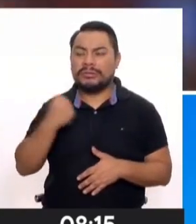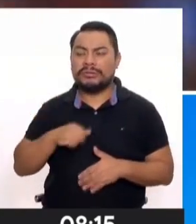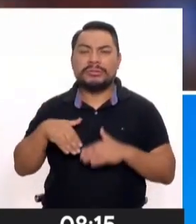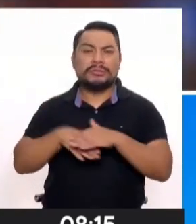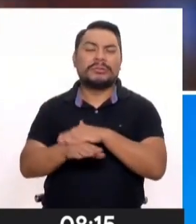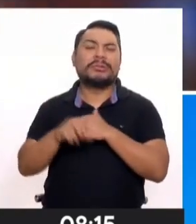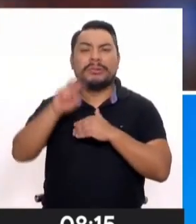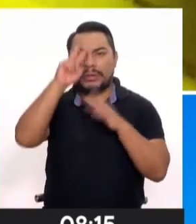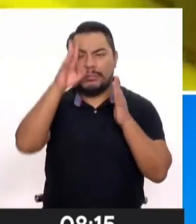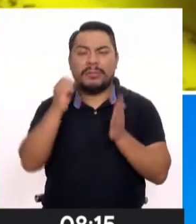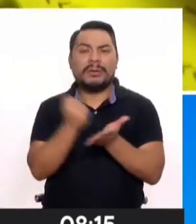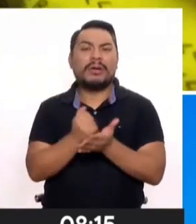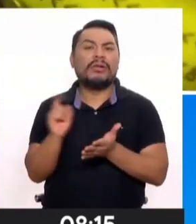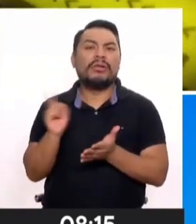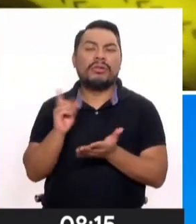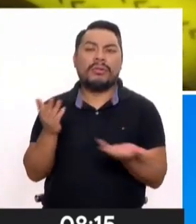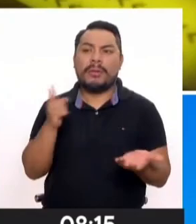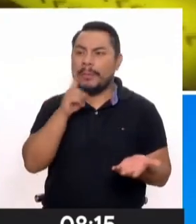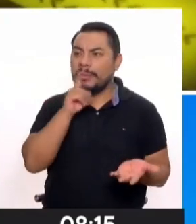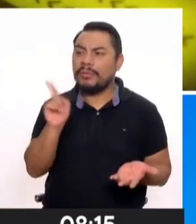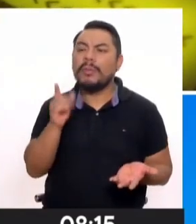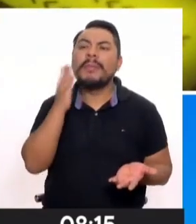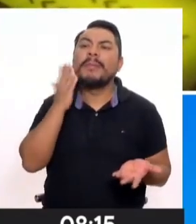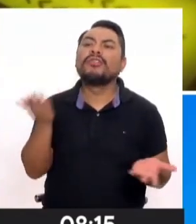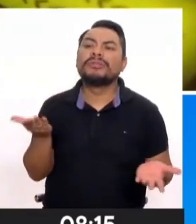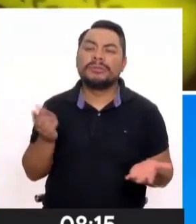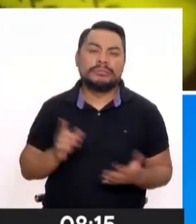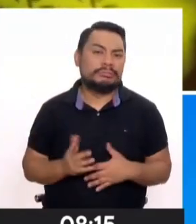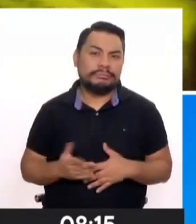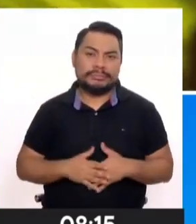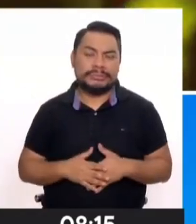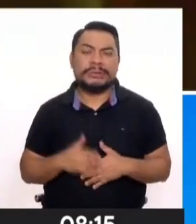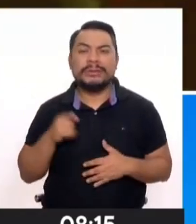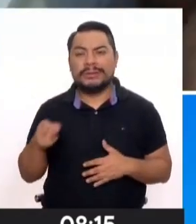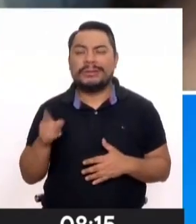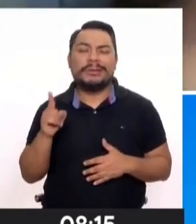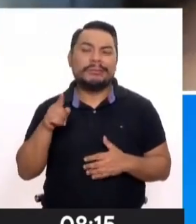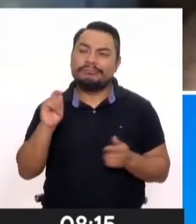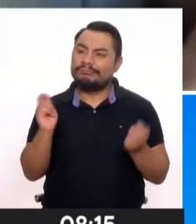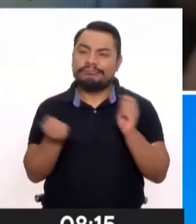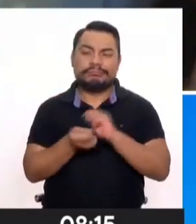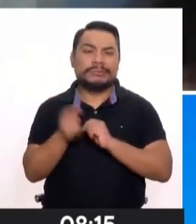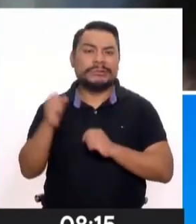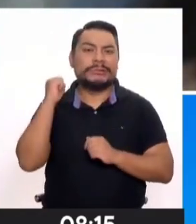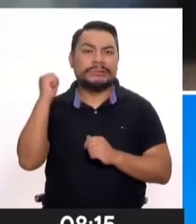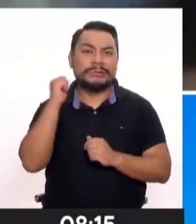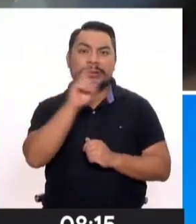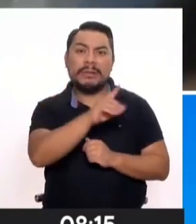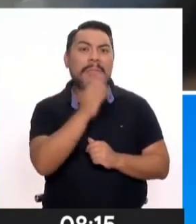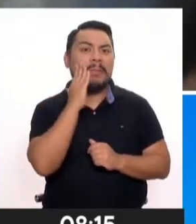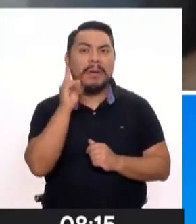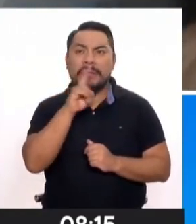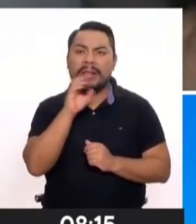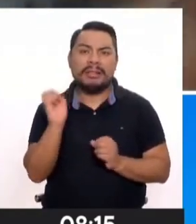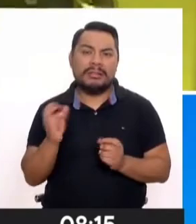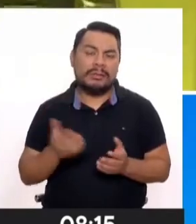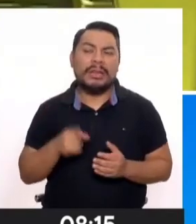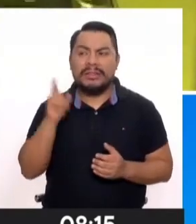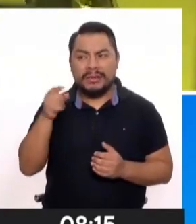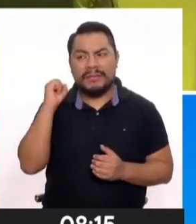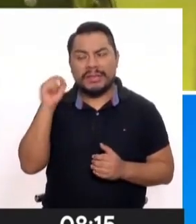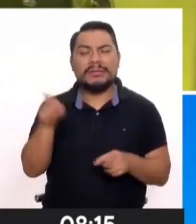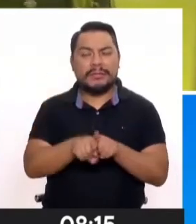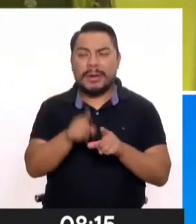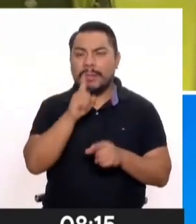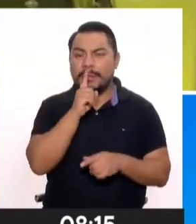a la nacionalidad peruana. O sea, hay una confusión de derechos, es verdad. Sí, con respecto